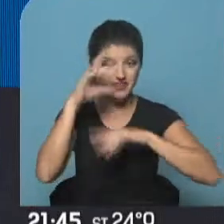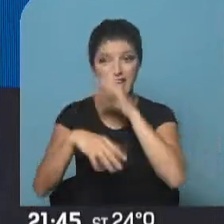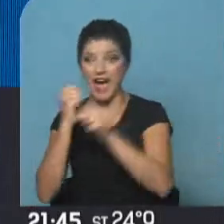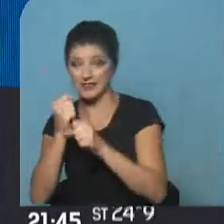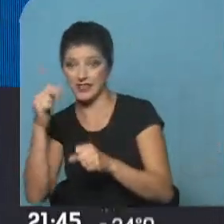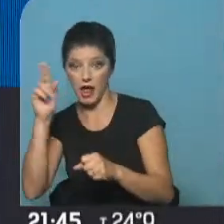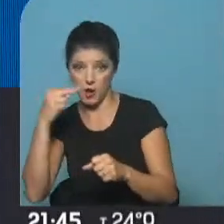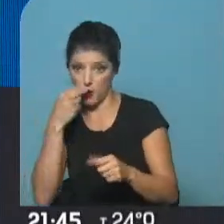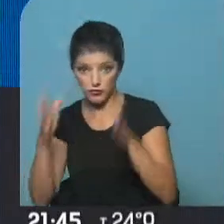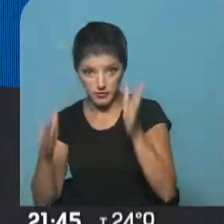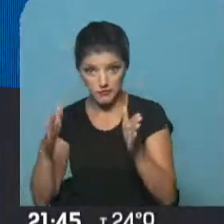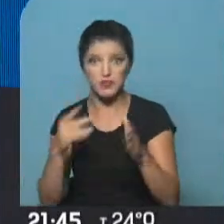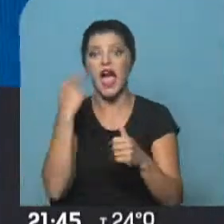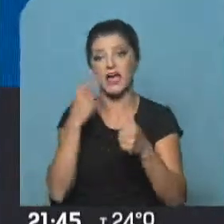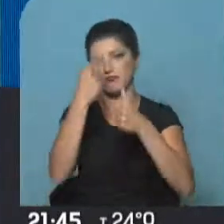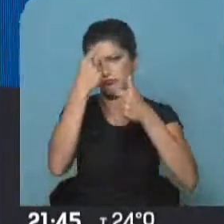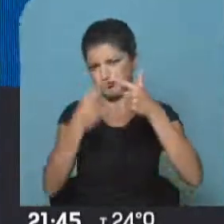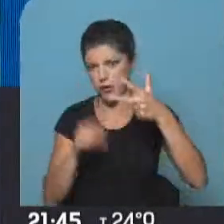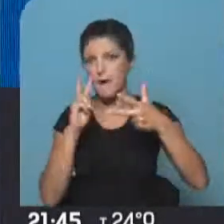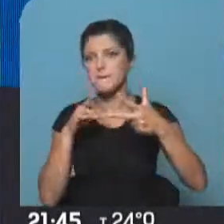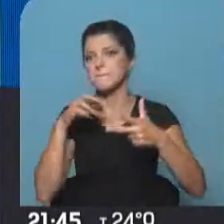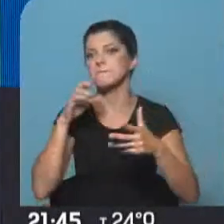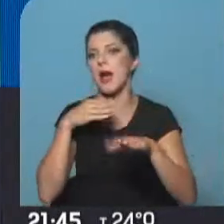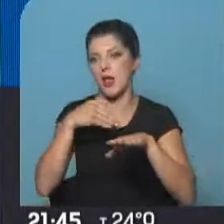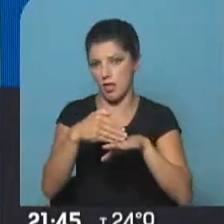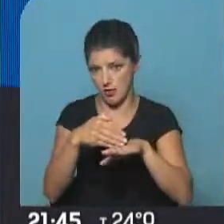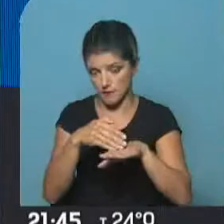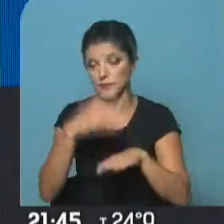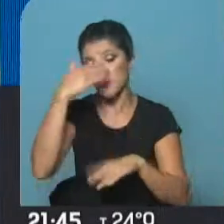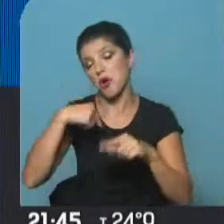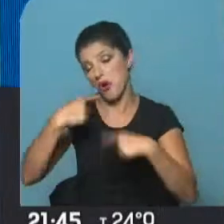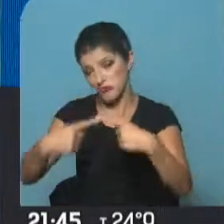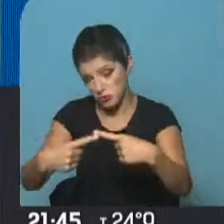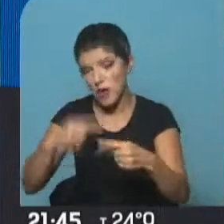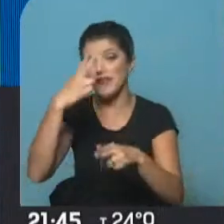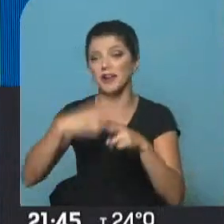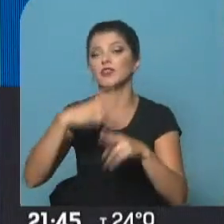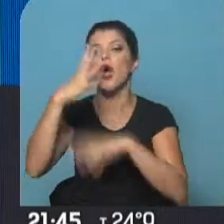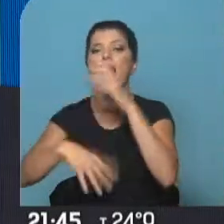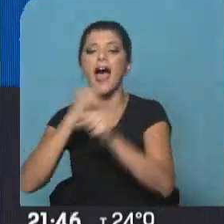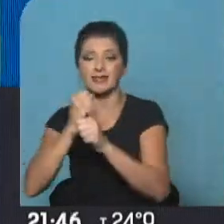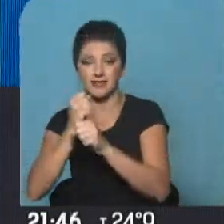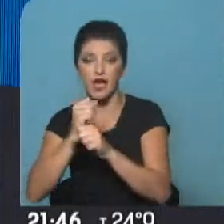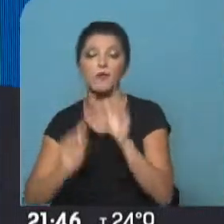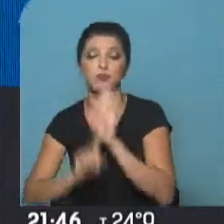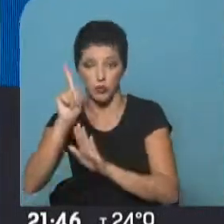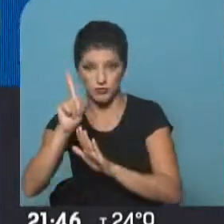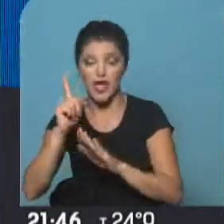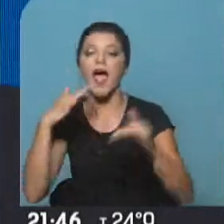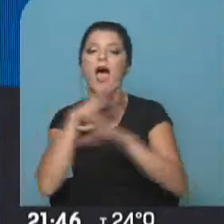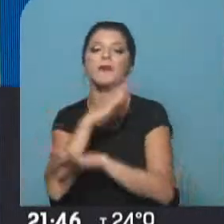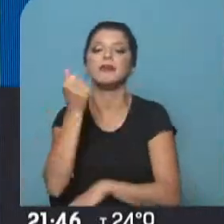de Carlos Pellegrini, Avenida del Libertador, Alem, San Martín, después seguirá su ruta desde Retiro hacia el norte, Avenida Atlántica Argentina,